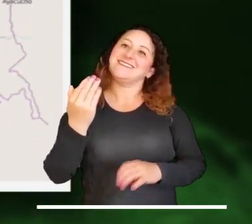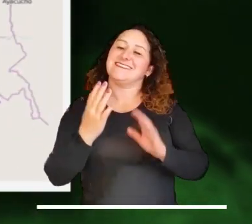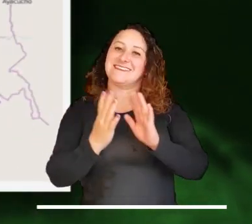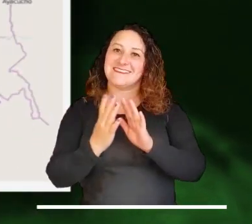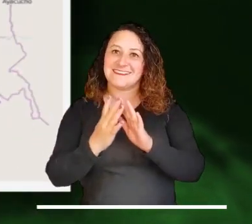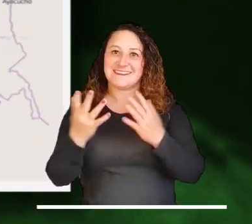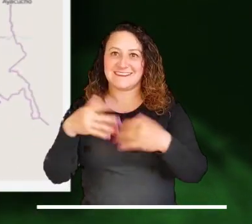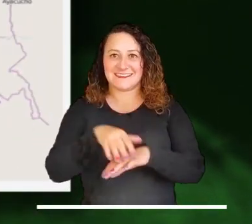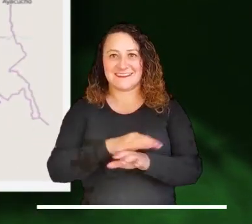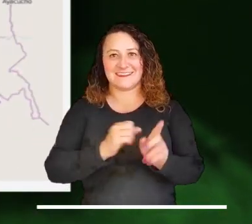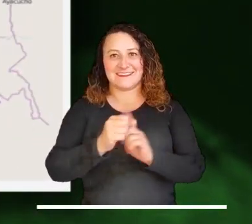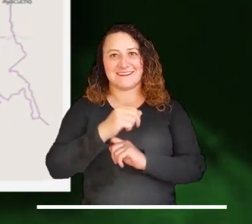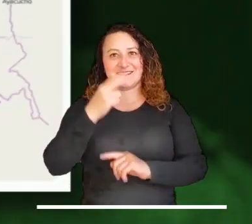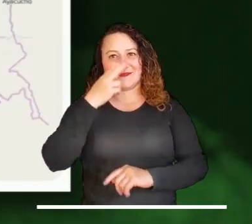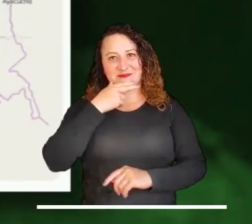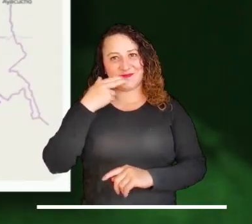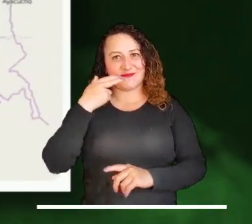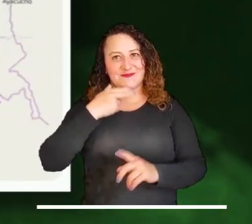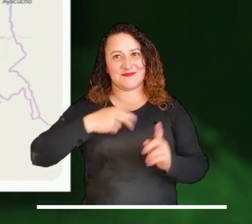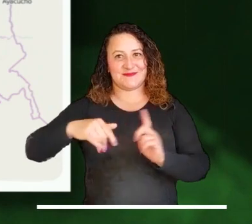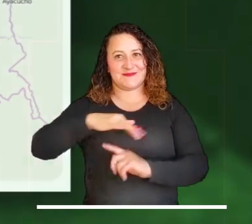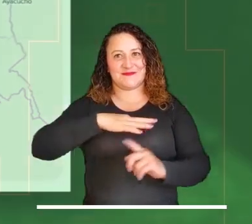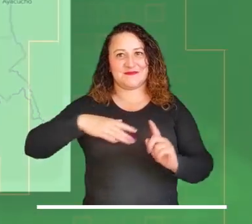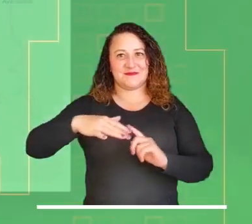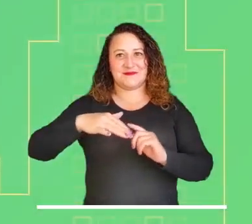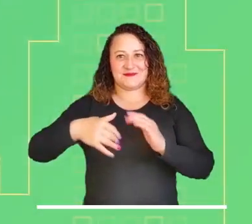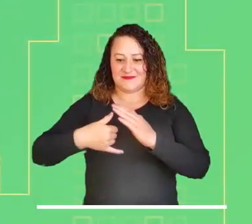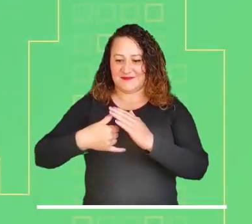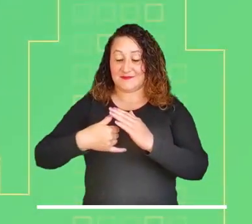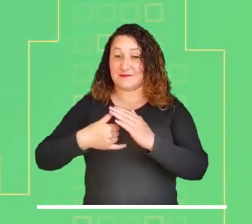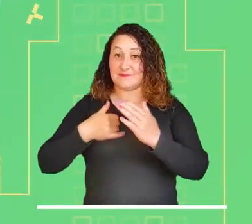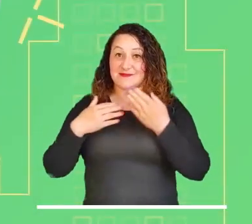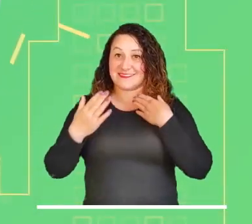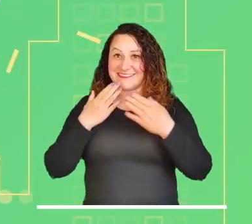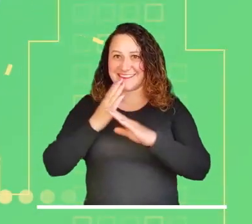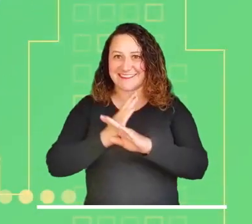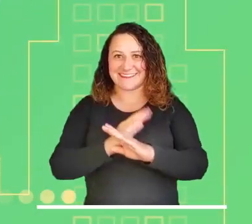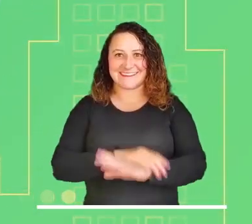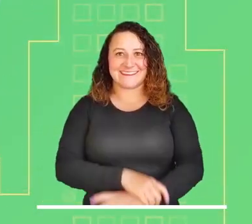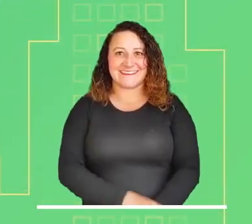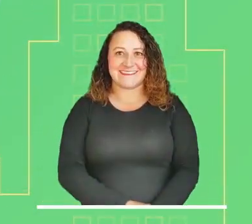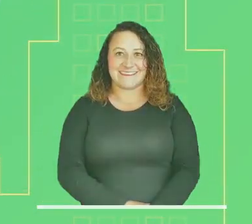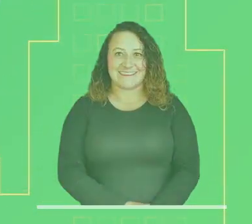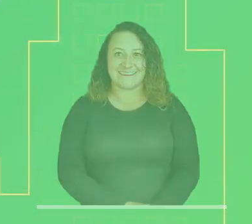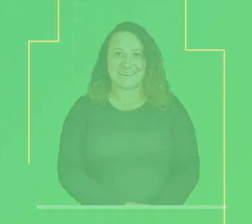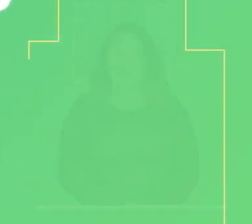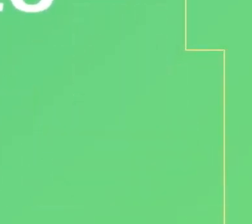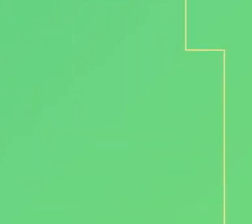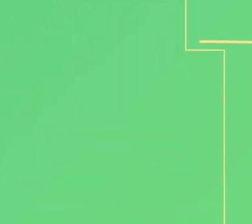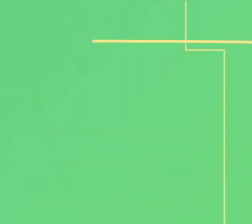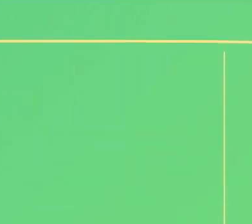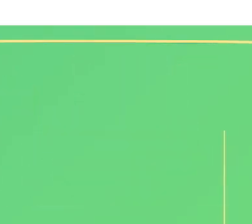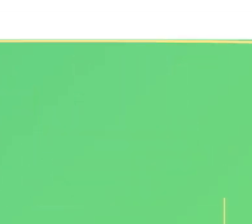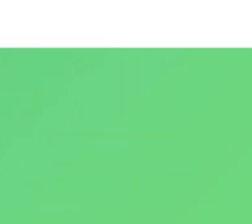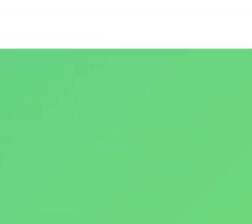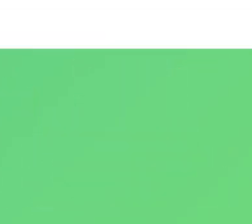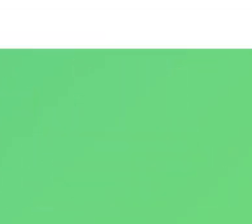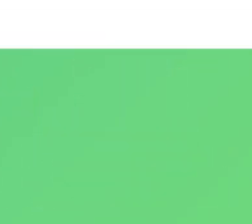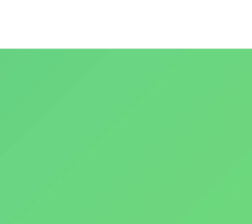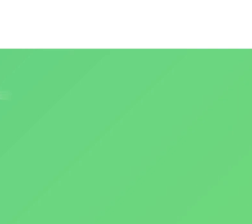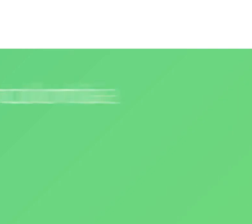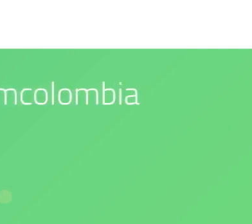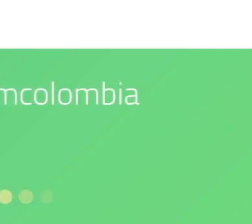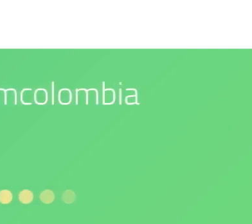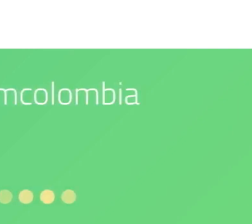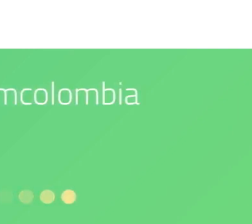Bolívar, Chocó, Cauca, Nariño y Putumayo. Síguenos en nuestras redes sociales. Nuestro compromiso es